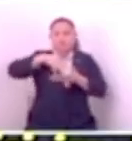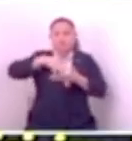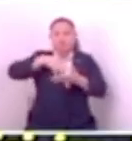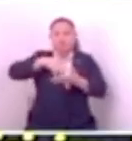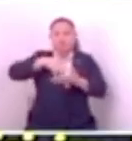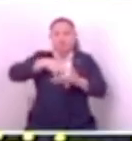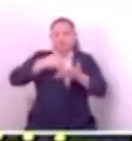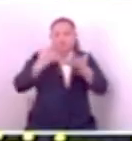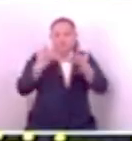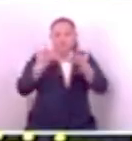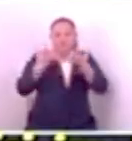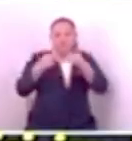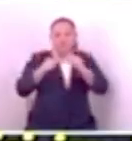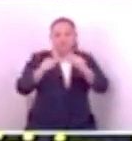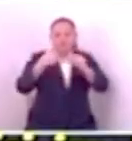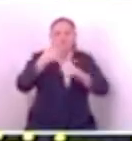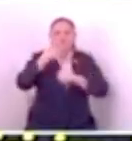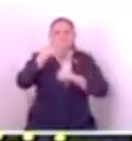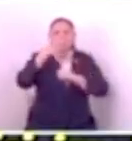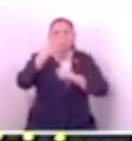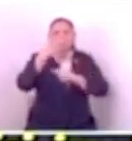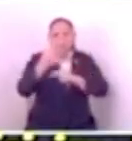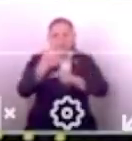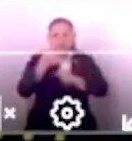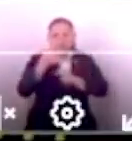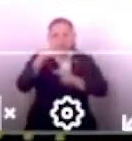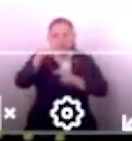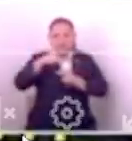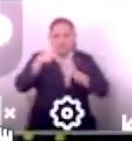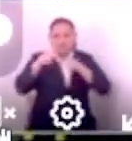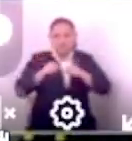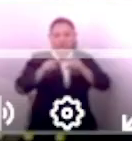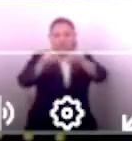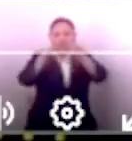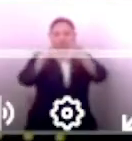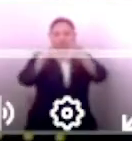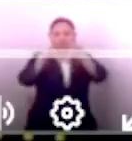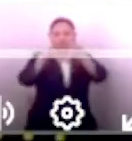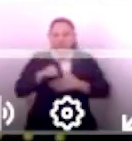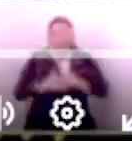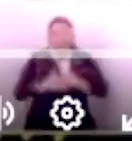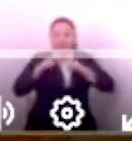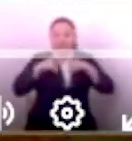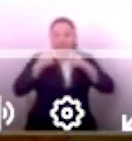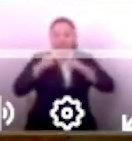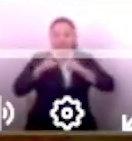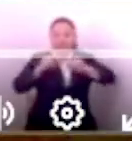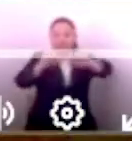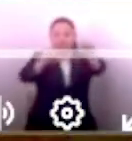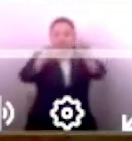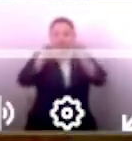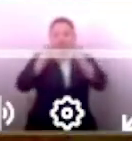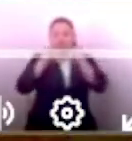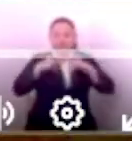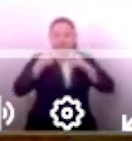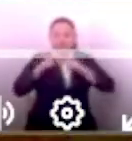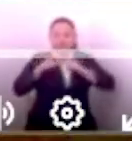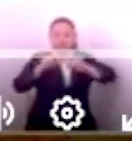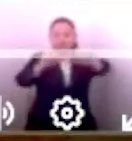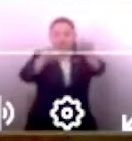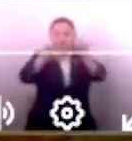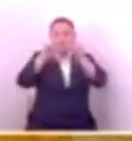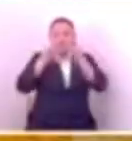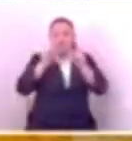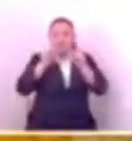sorprendidos, según él. ¿Qué fue lo que dijo? Escuchémoslo. Denle volumen porque se escucha un poco